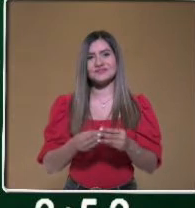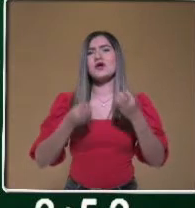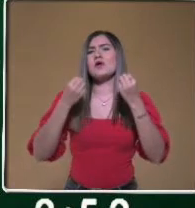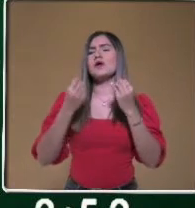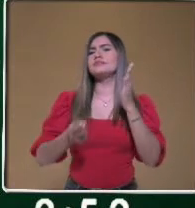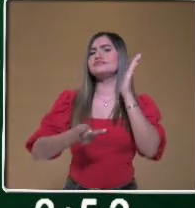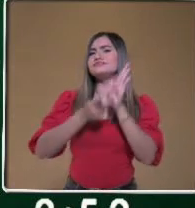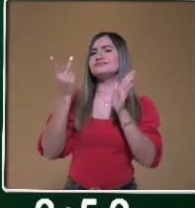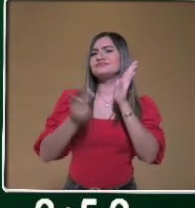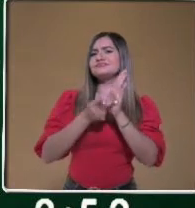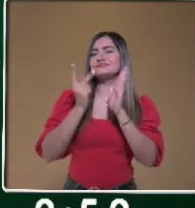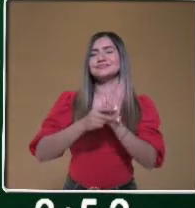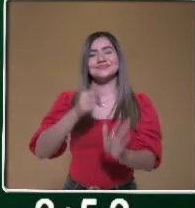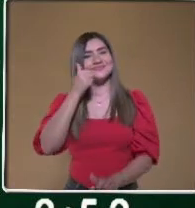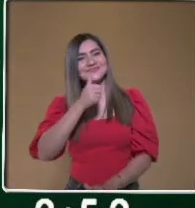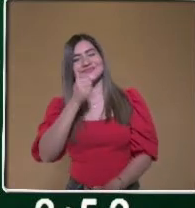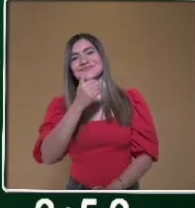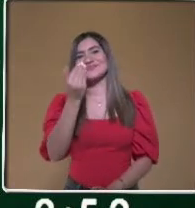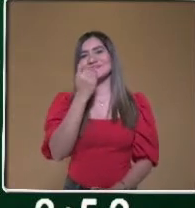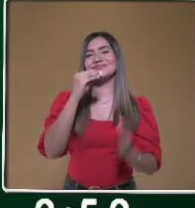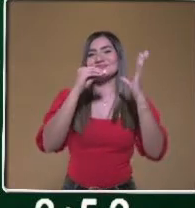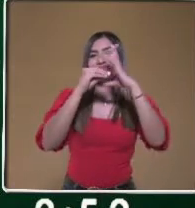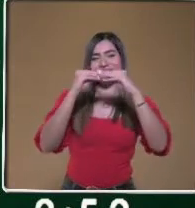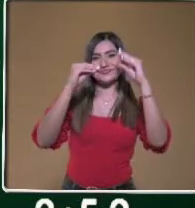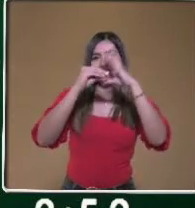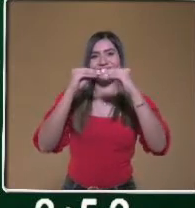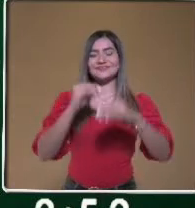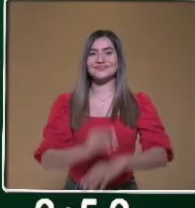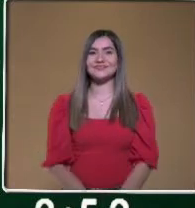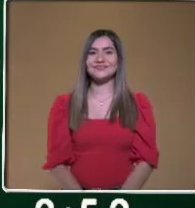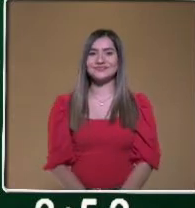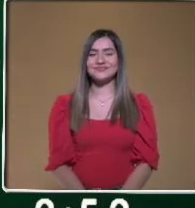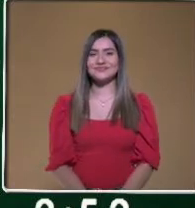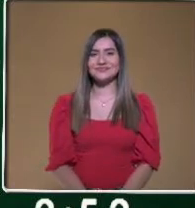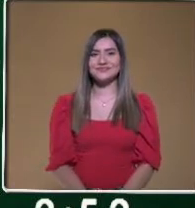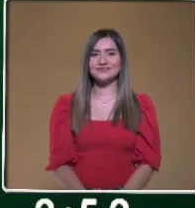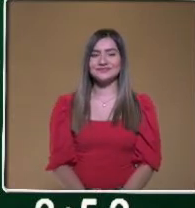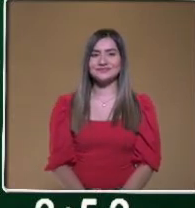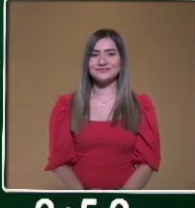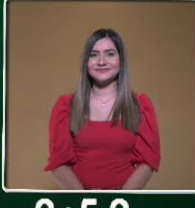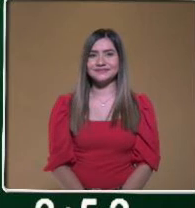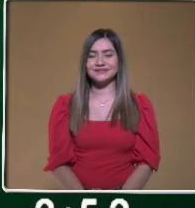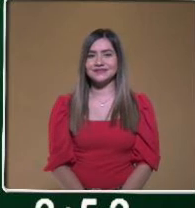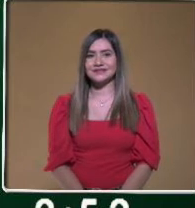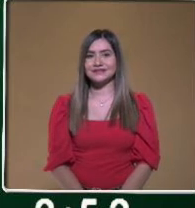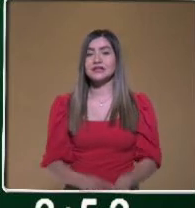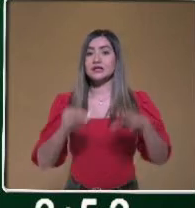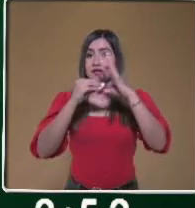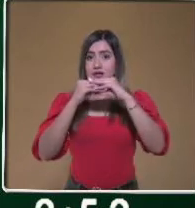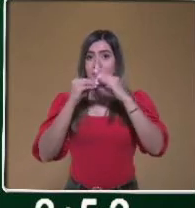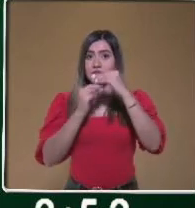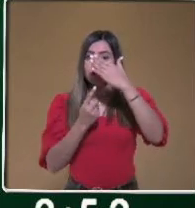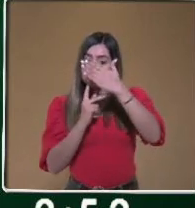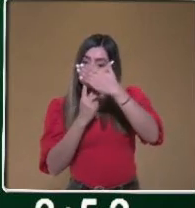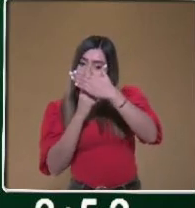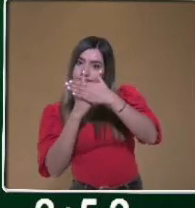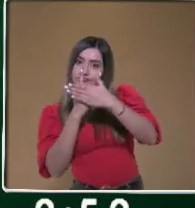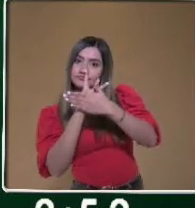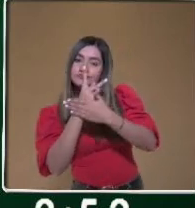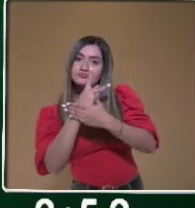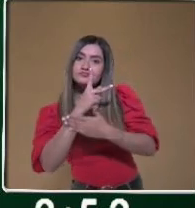veces no consumimos en casita frutas? Bueno, las frutas son producto de las plantas y